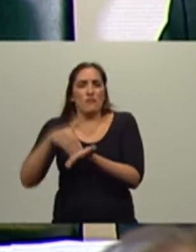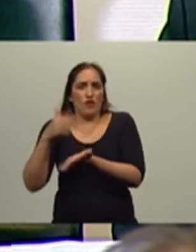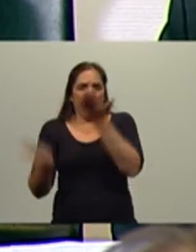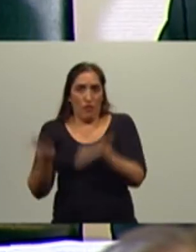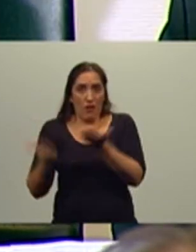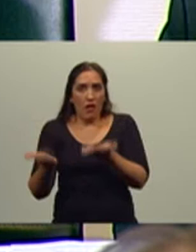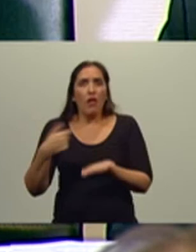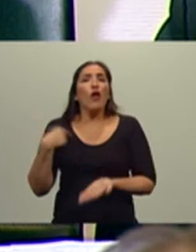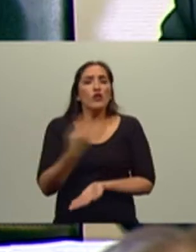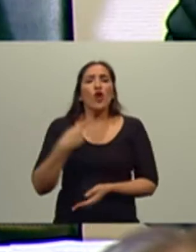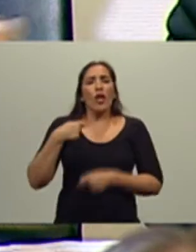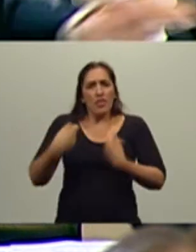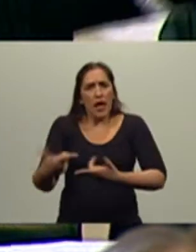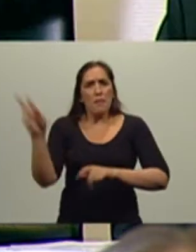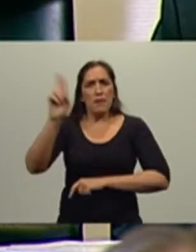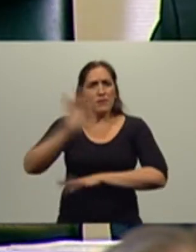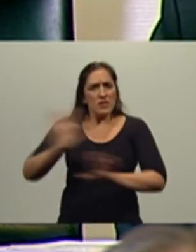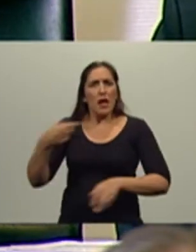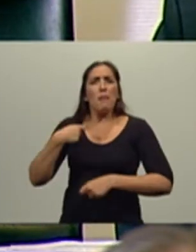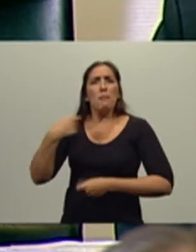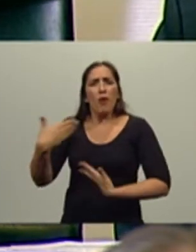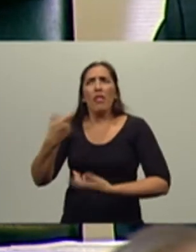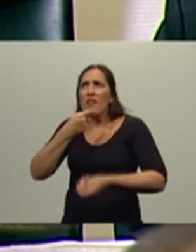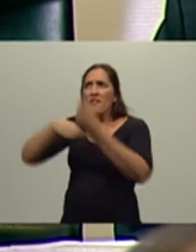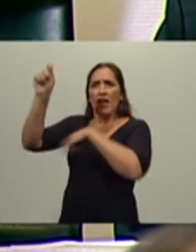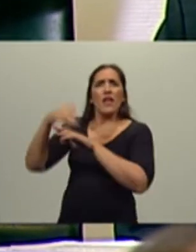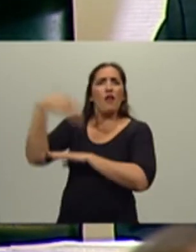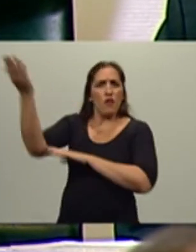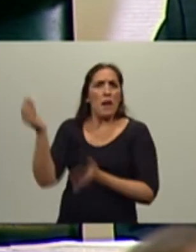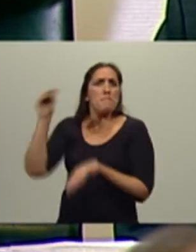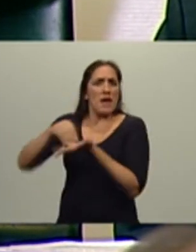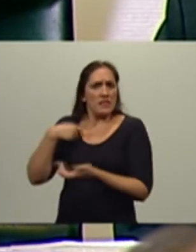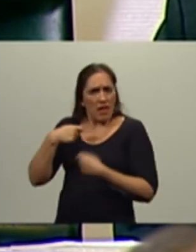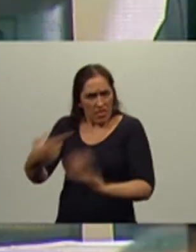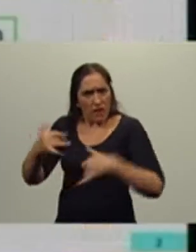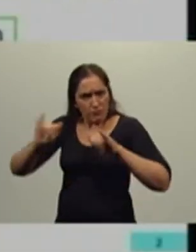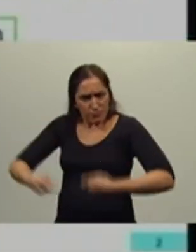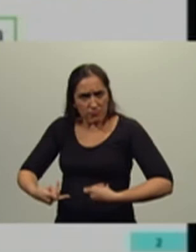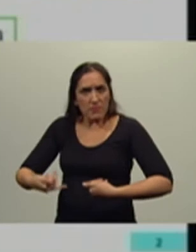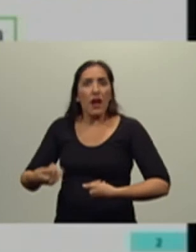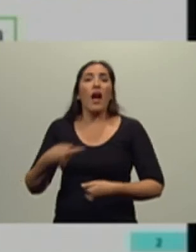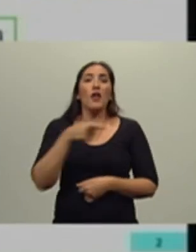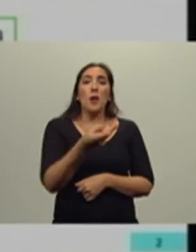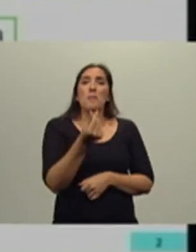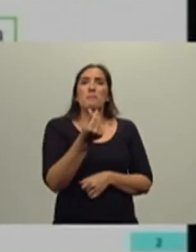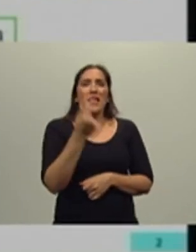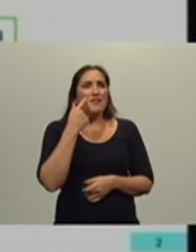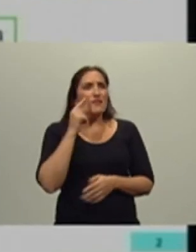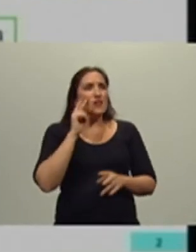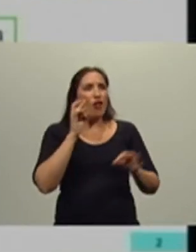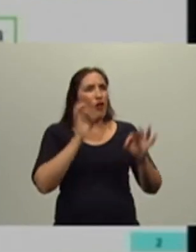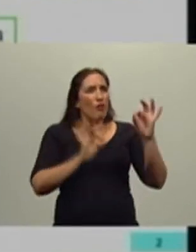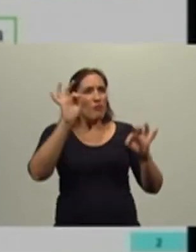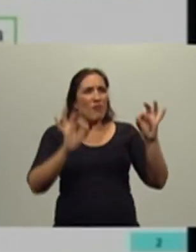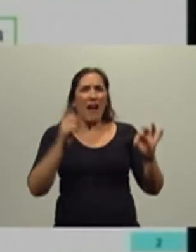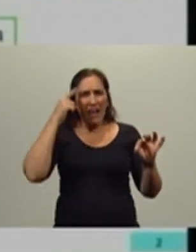de lo que realmente habíamos producido y se produjo, se desenganchó el precio, y ustedes vean, ¿se